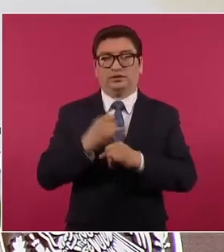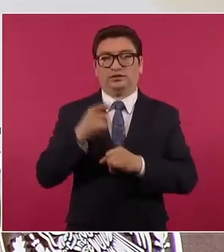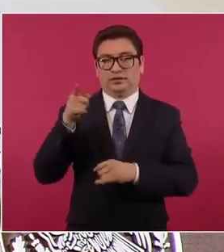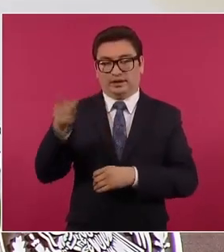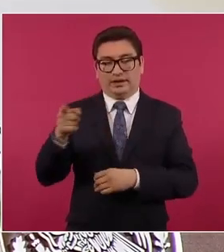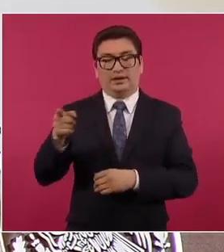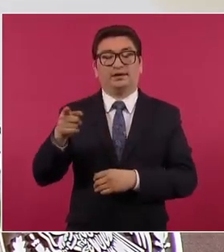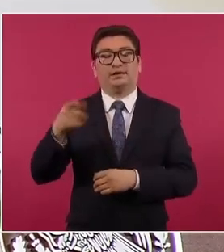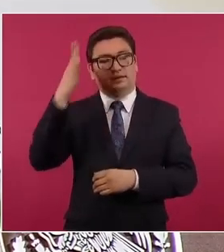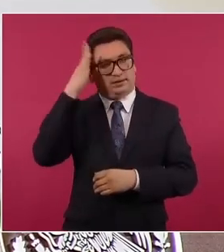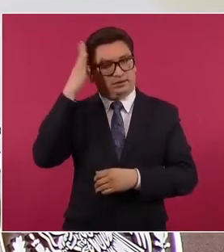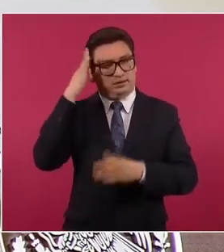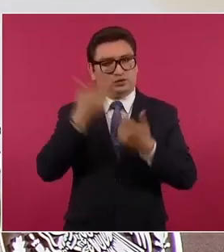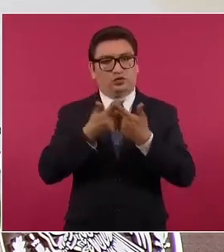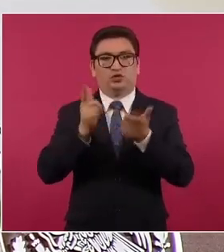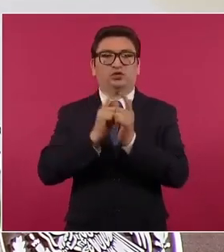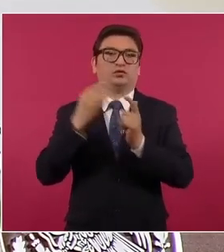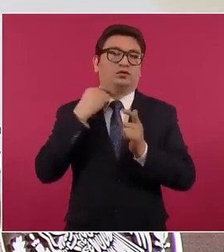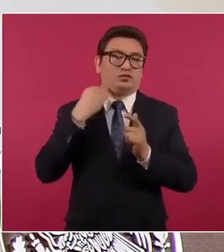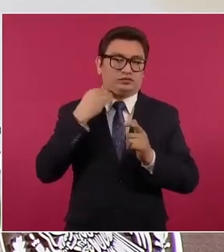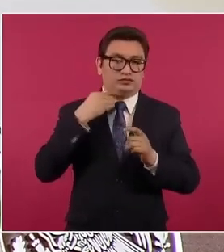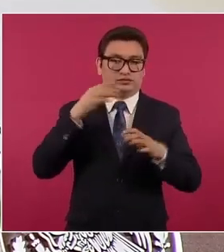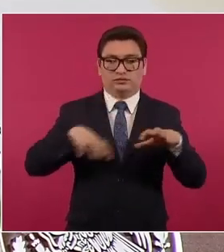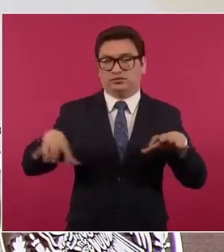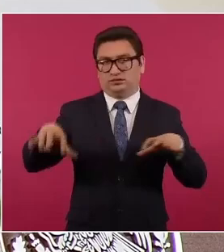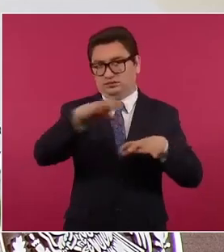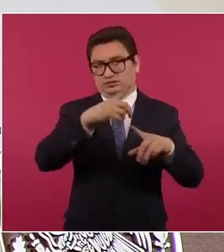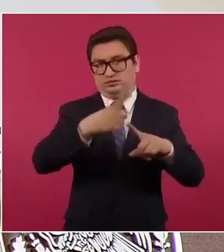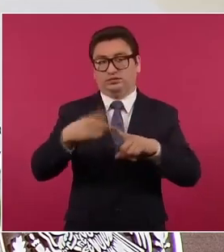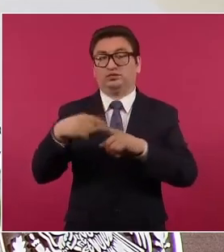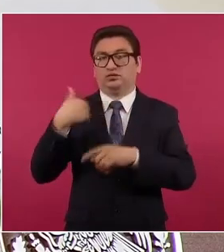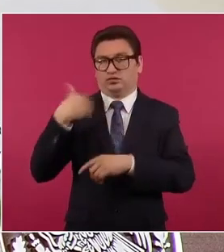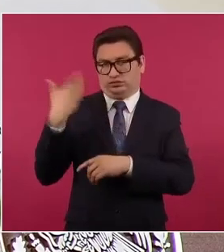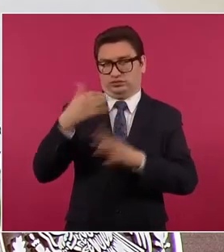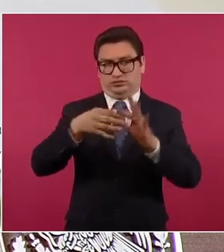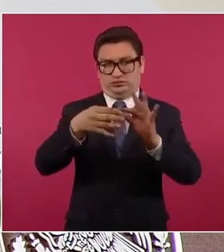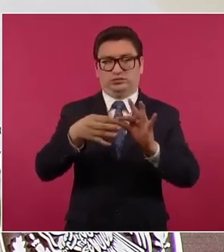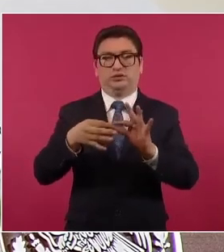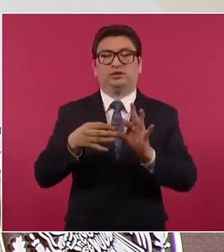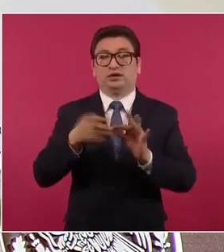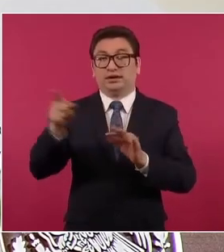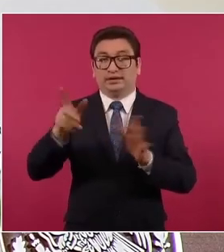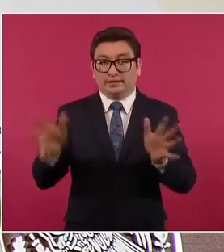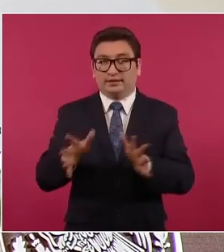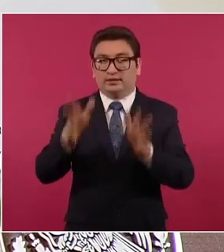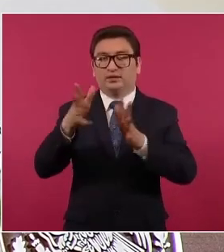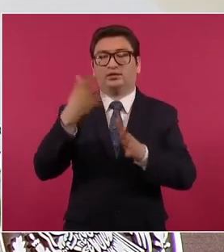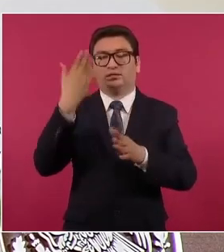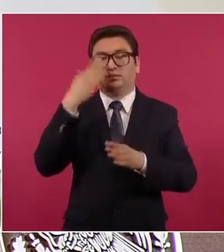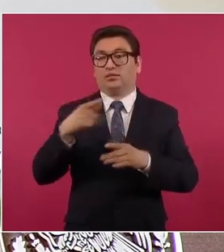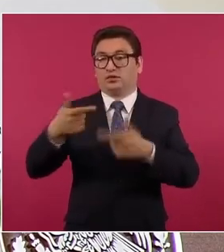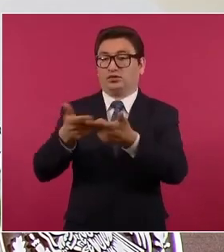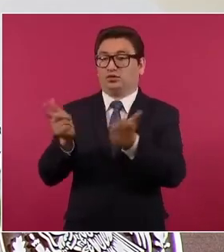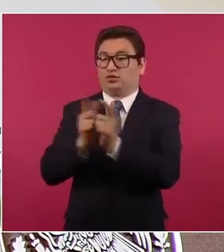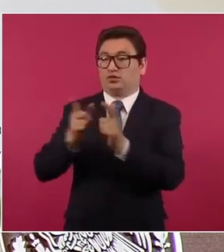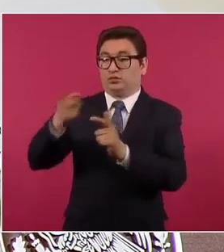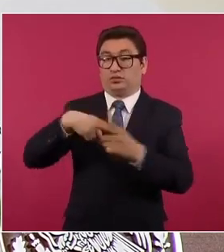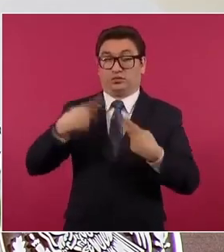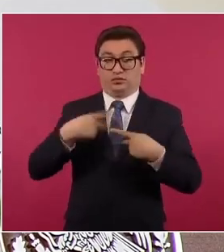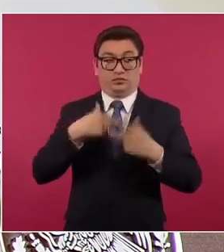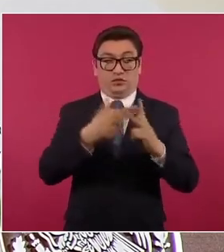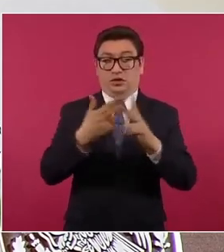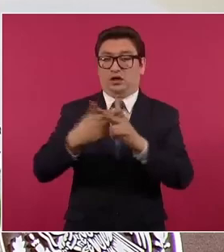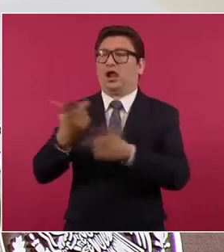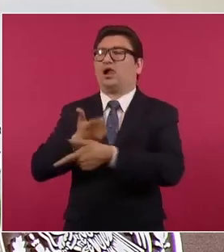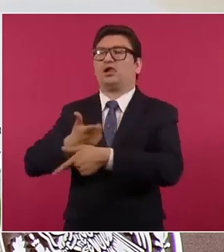que ha encabezado grupos de abogados desde el CIDE, como bien señalaba yo, que promovió la liberación de los asesinos de Acteal. Y